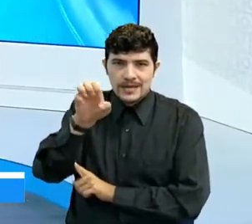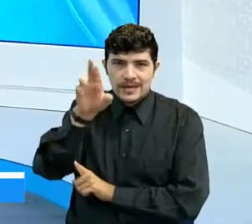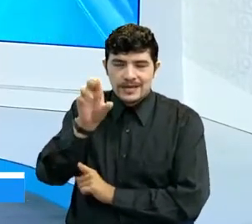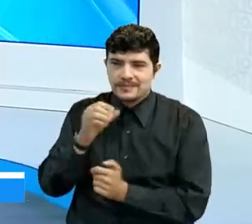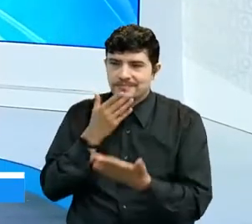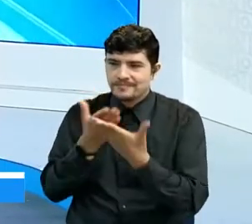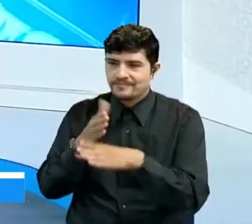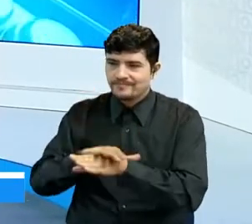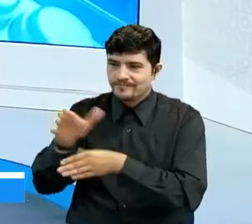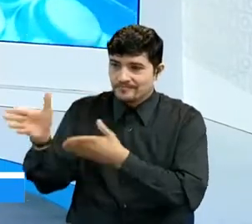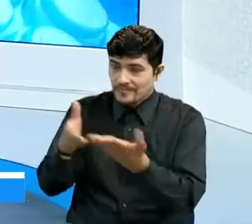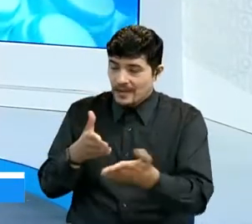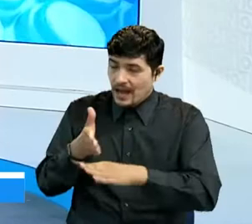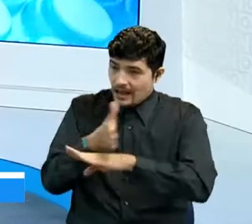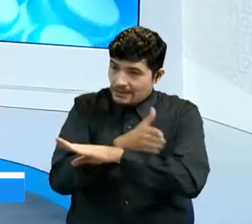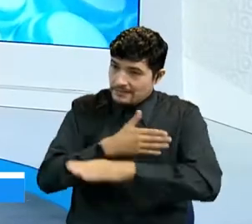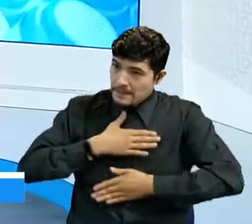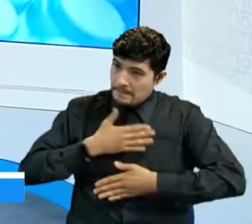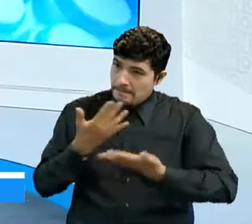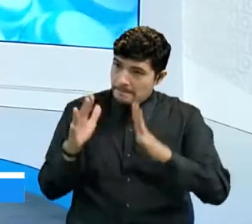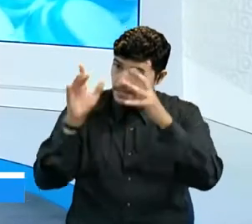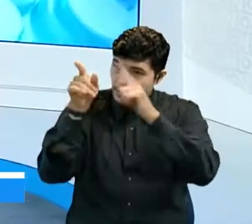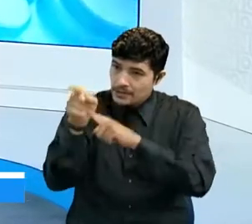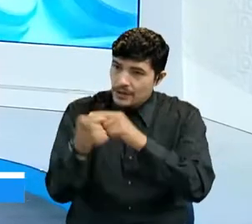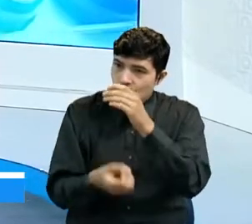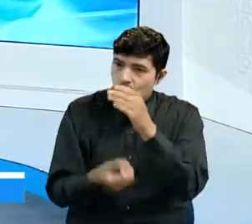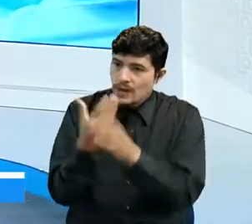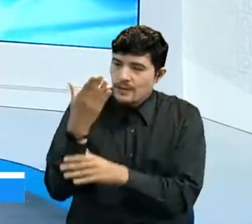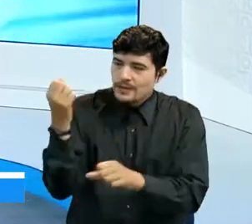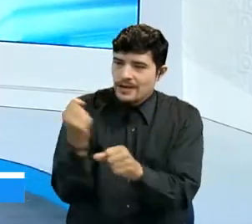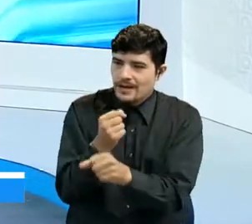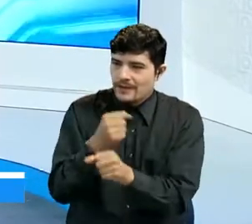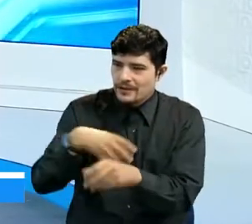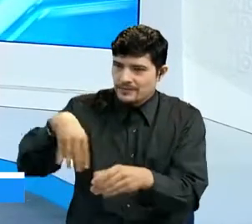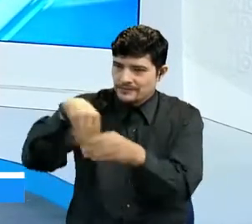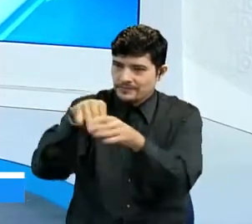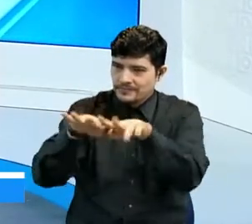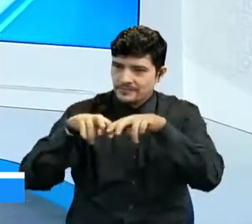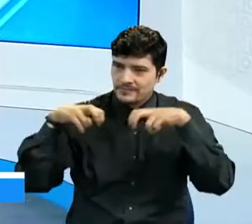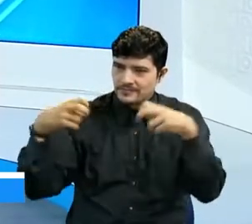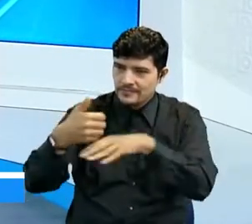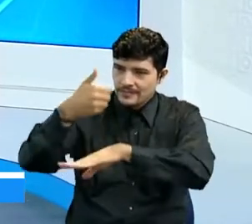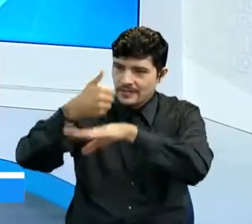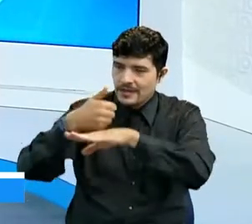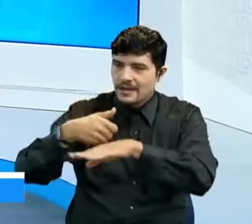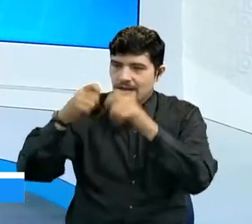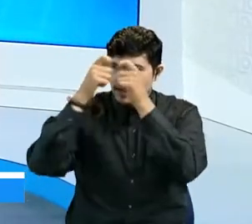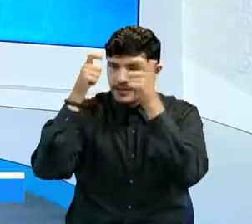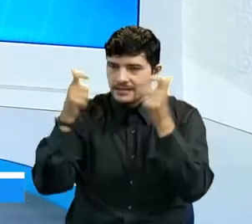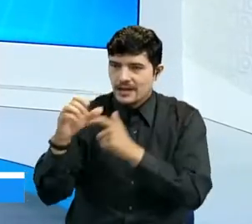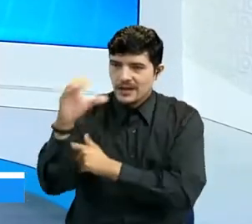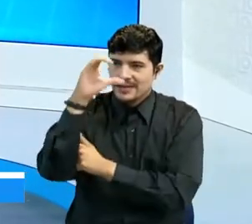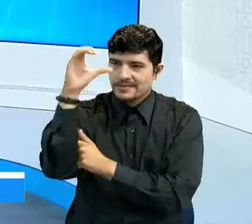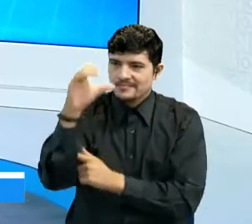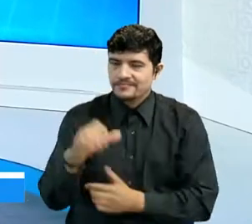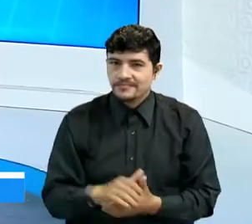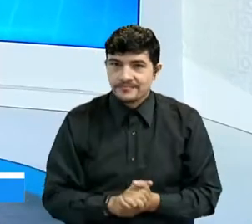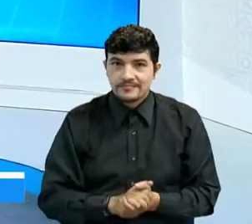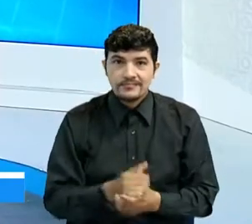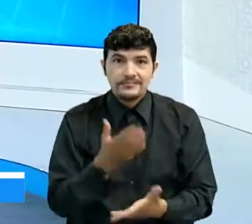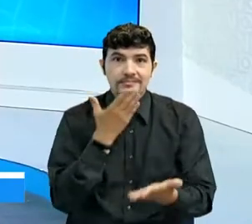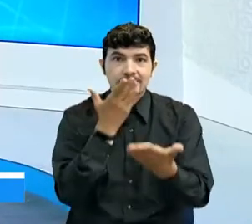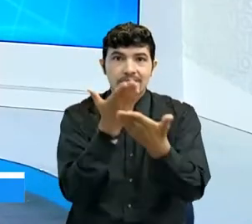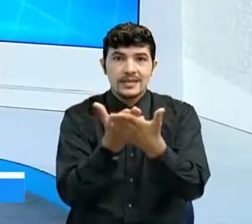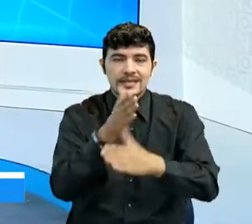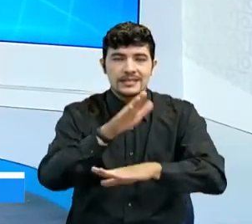antemano, felicitarla por este nuevo cargo que va a ocupar usted allí en el interior del Congreso de la República. Muy buenas tardes, muchas